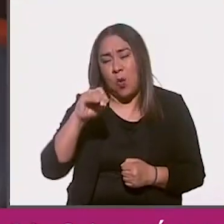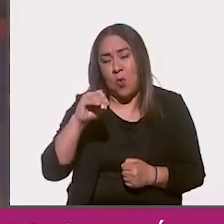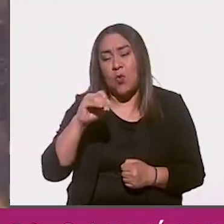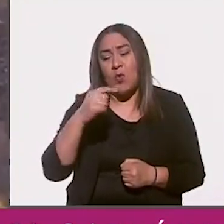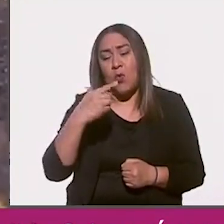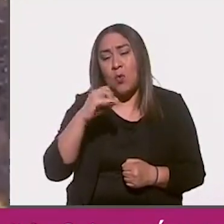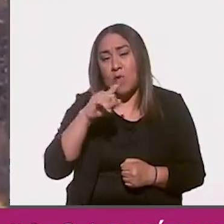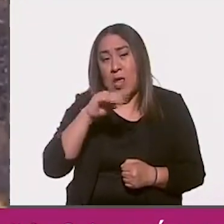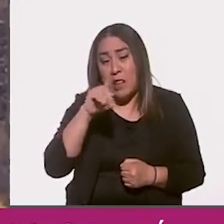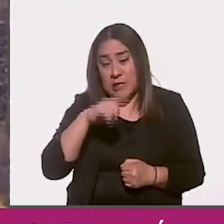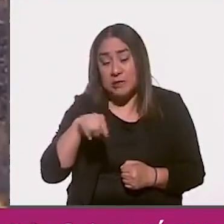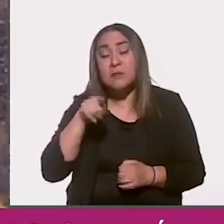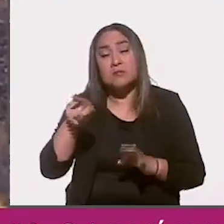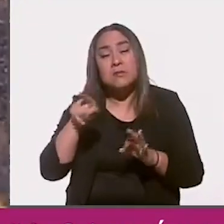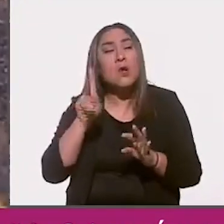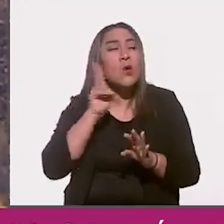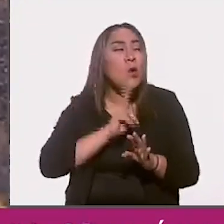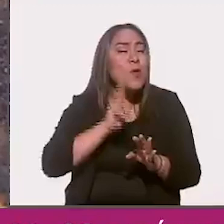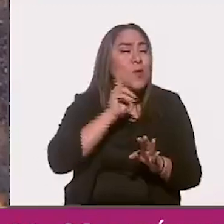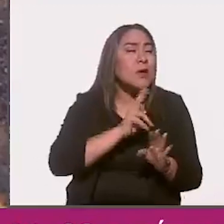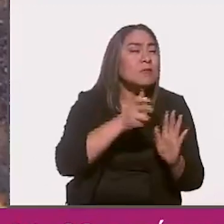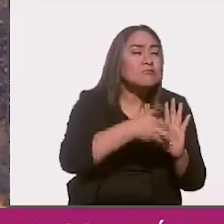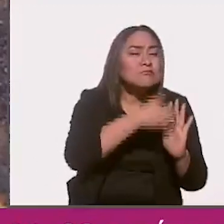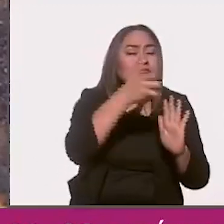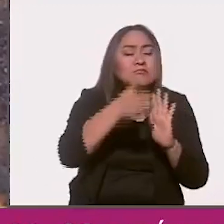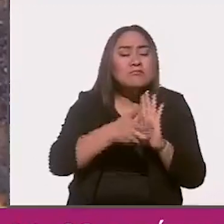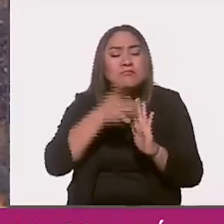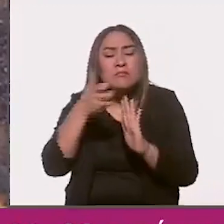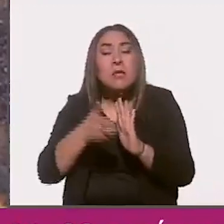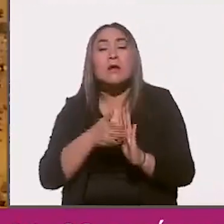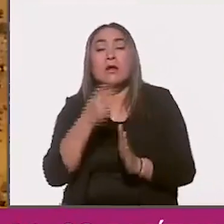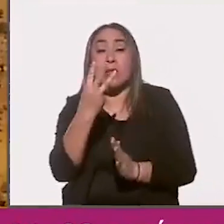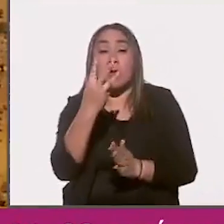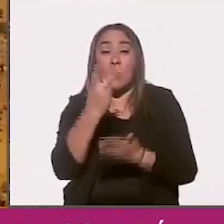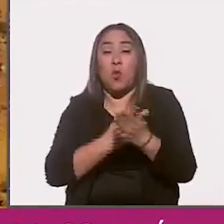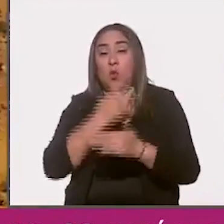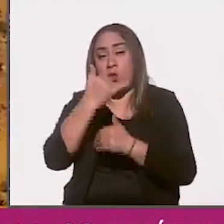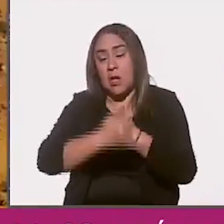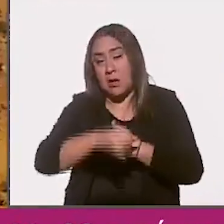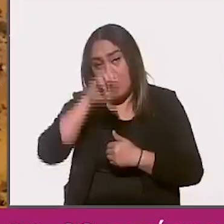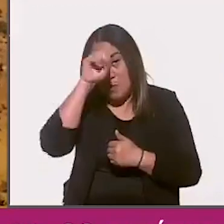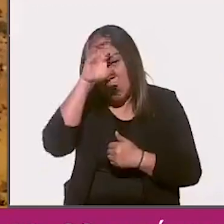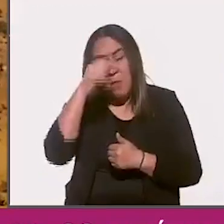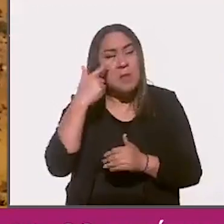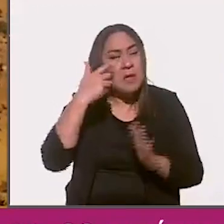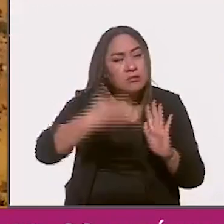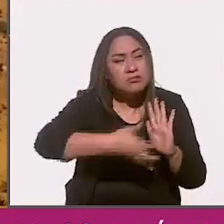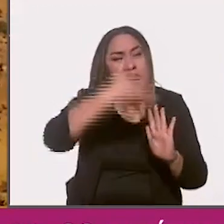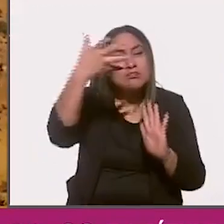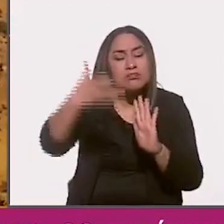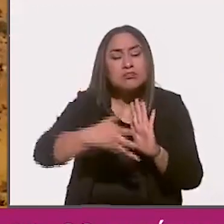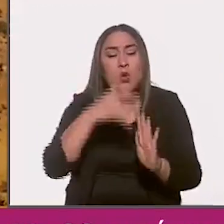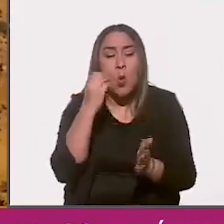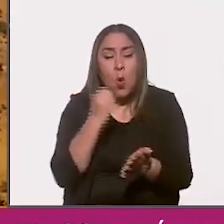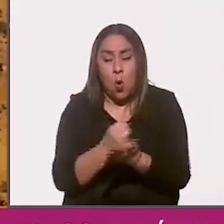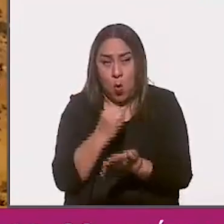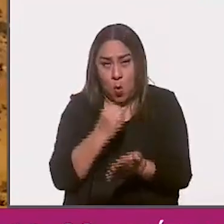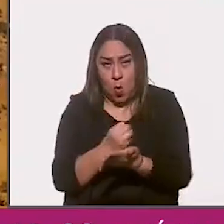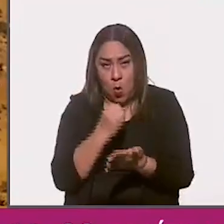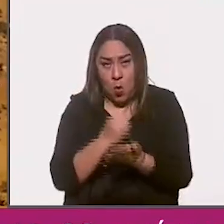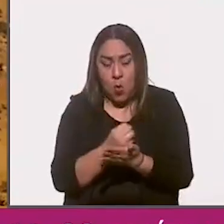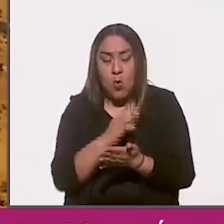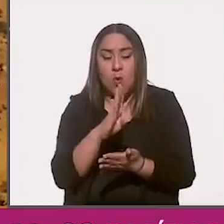González, comenzó sus exploraciones y enclavó tres proyectos mineros a cielo abierto para extraer oro, la herradura,